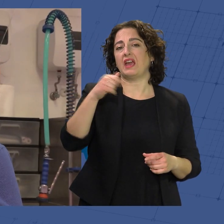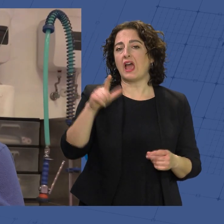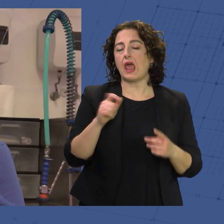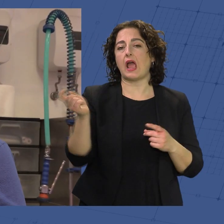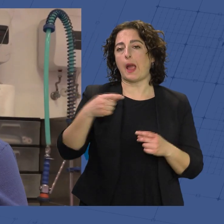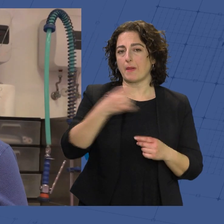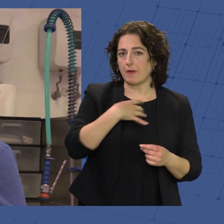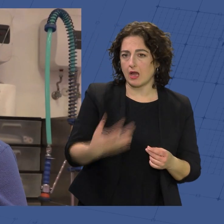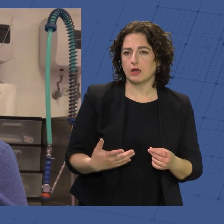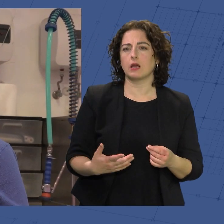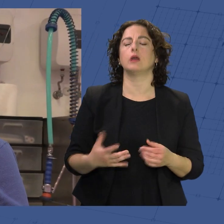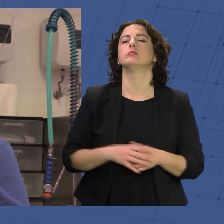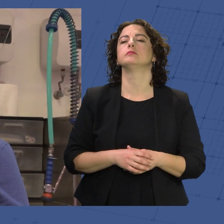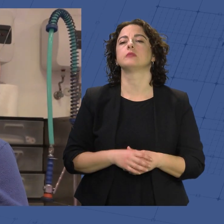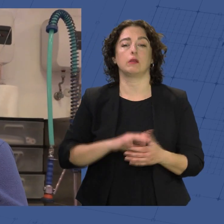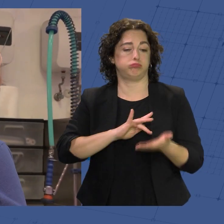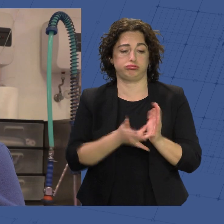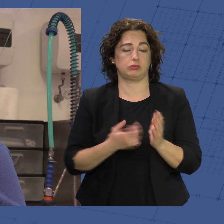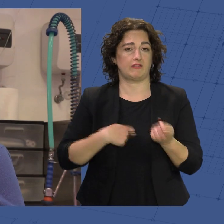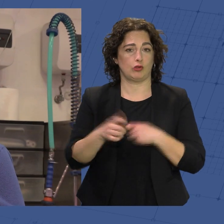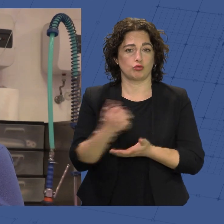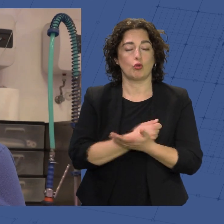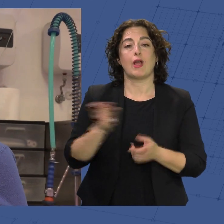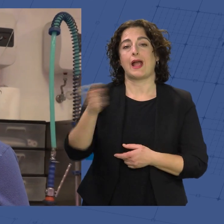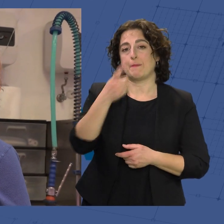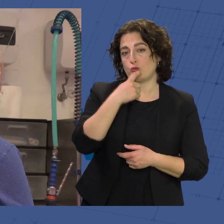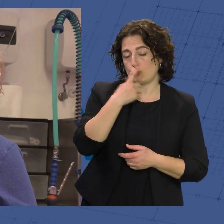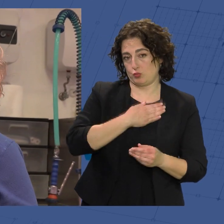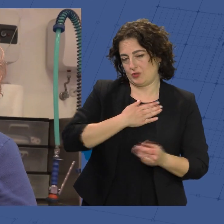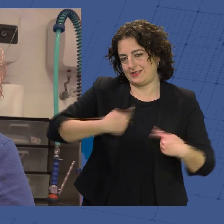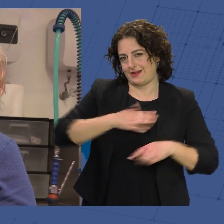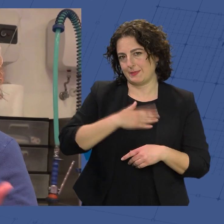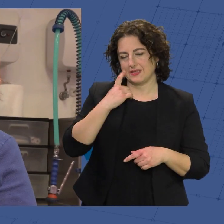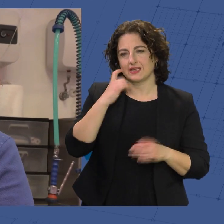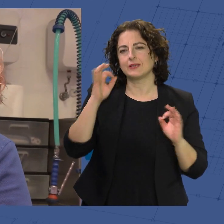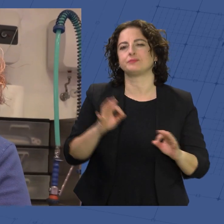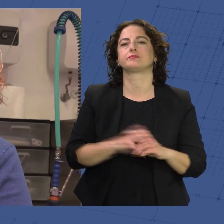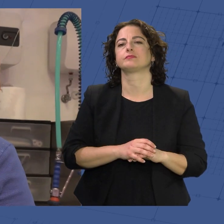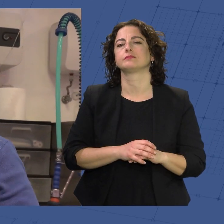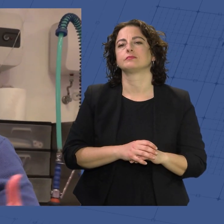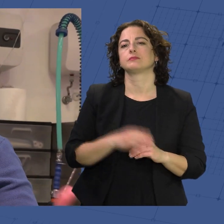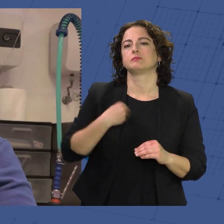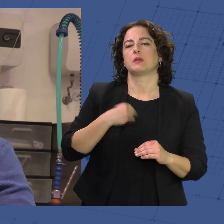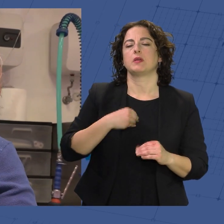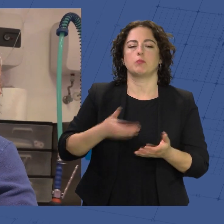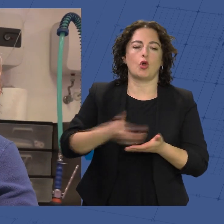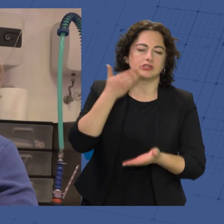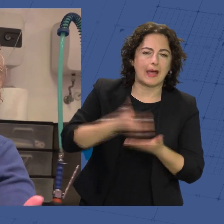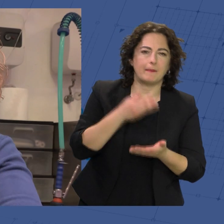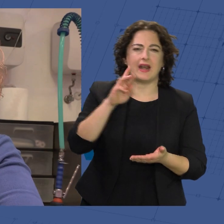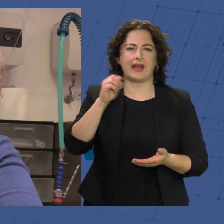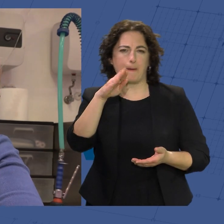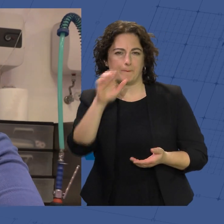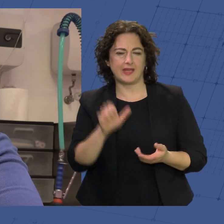mucho, yo la he vendido entera, gamba roja nuestra de Almería, y ahora mismo, pues los raps para la sopa, la gallineta,